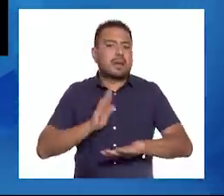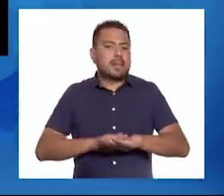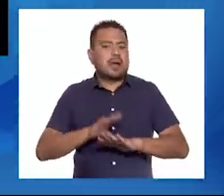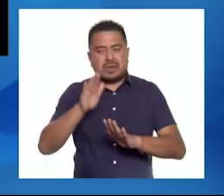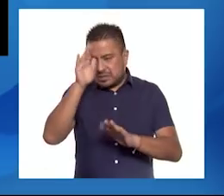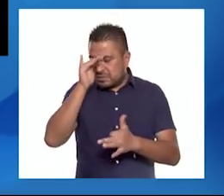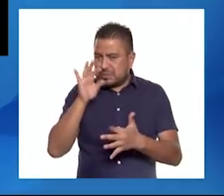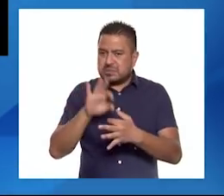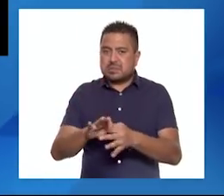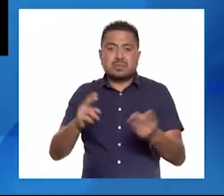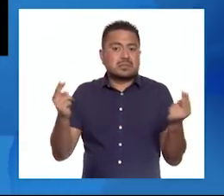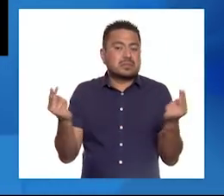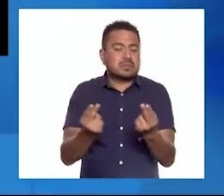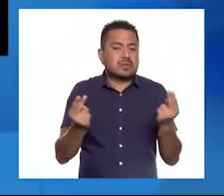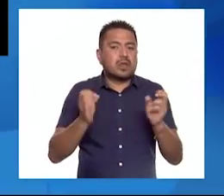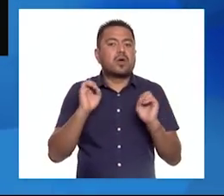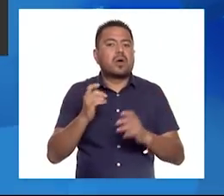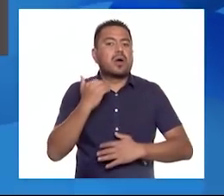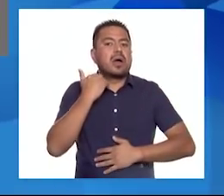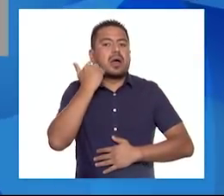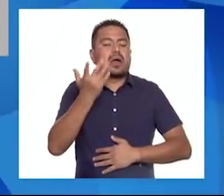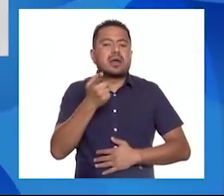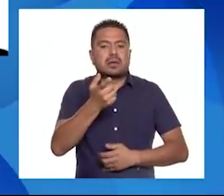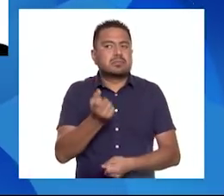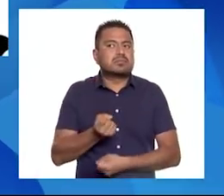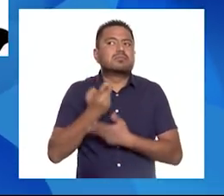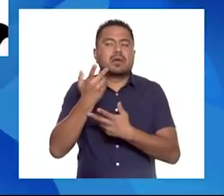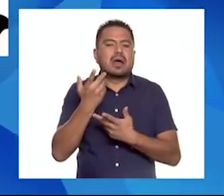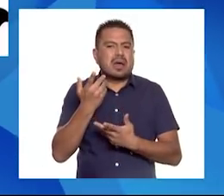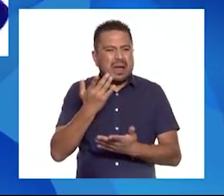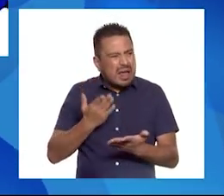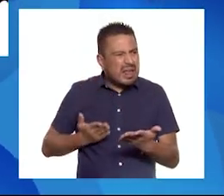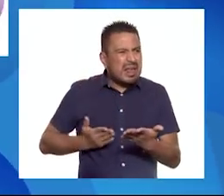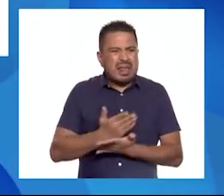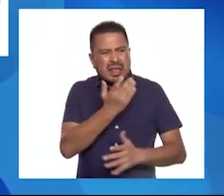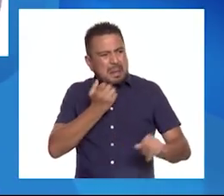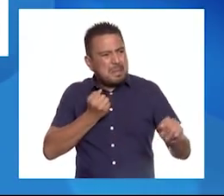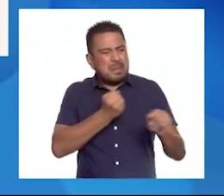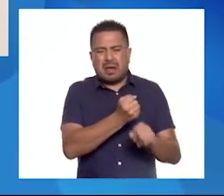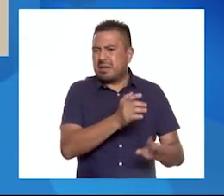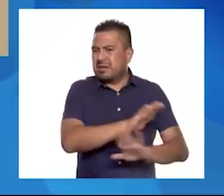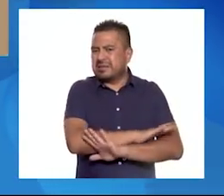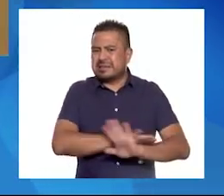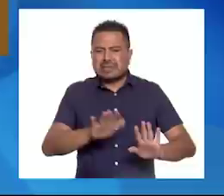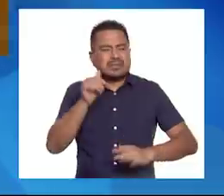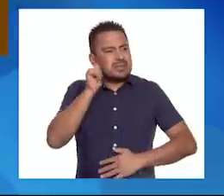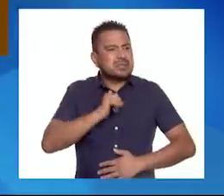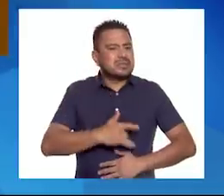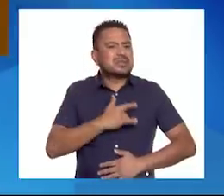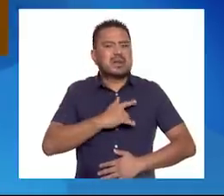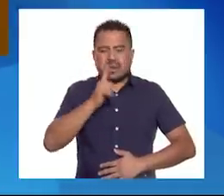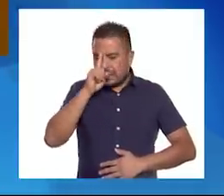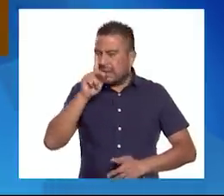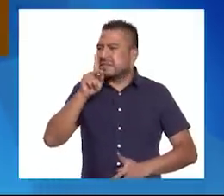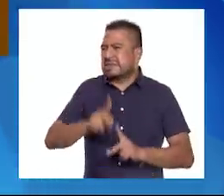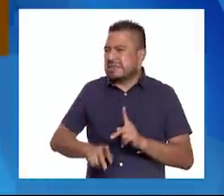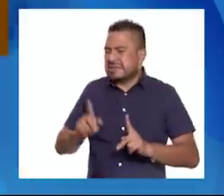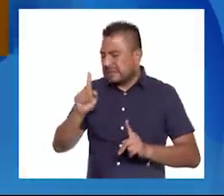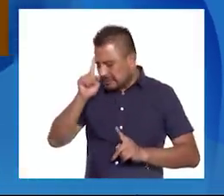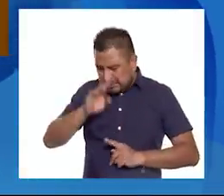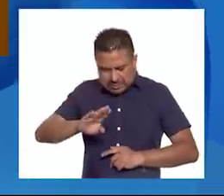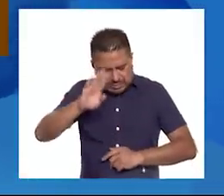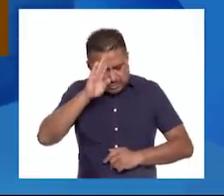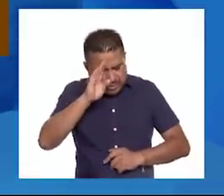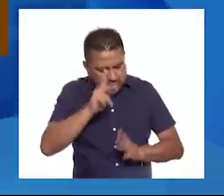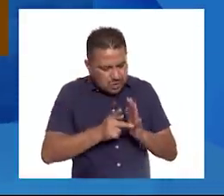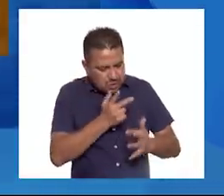adecuada lo que necesitas o quieres. Exprésate sin agredir, siempre desde lo que sientes. Pide una pausa para pensar y